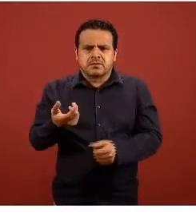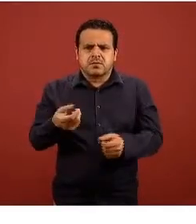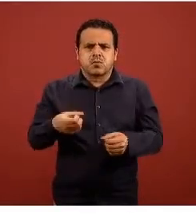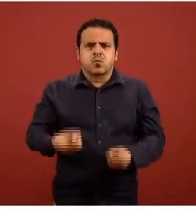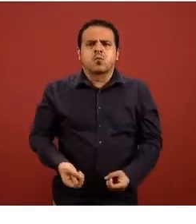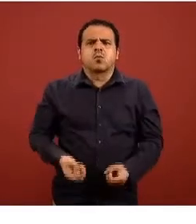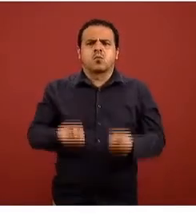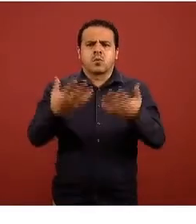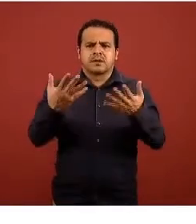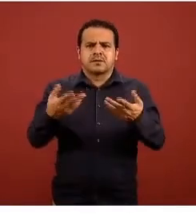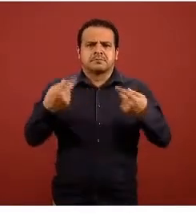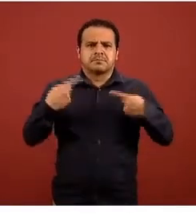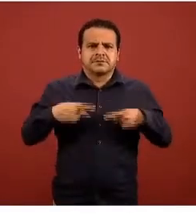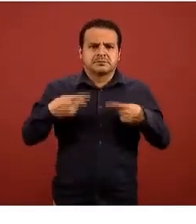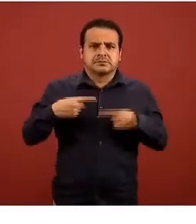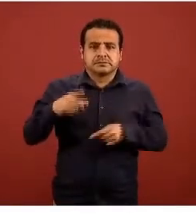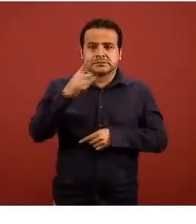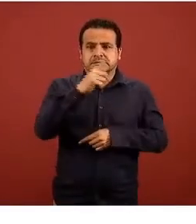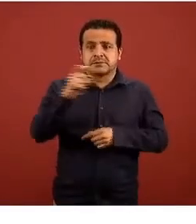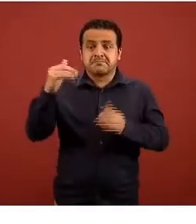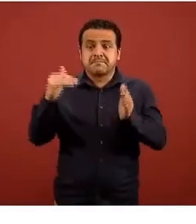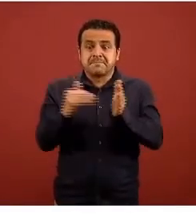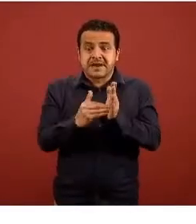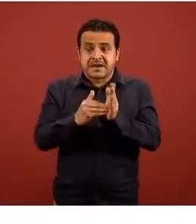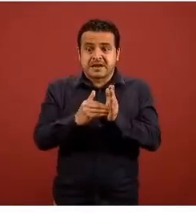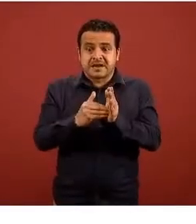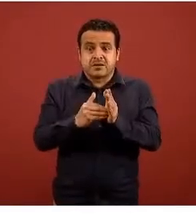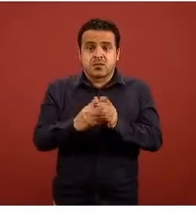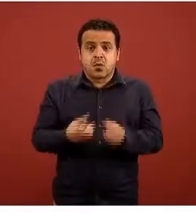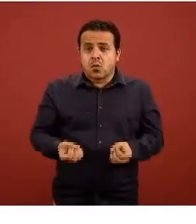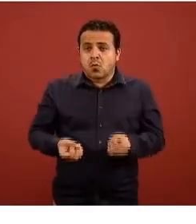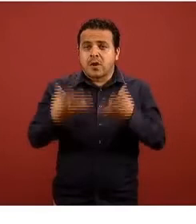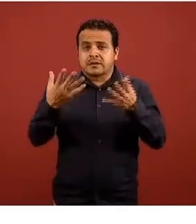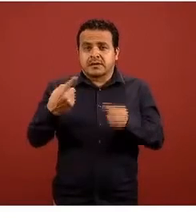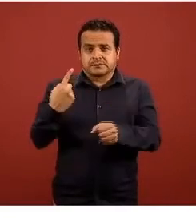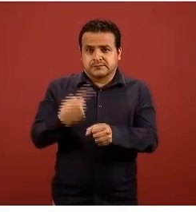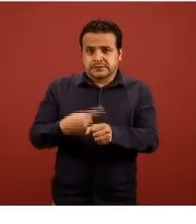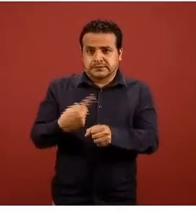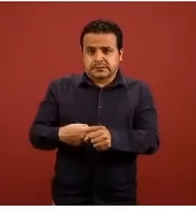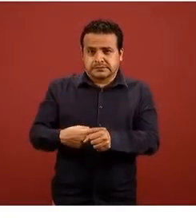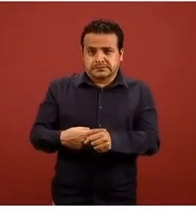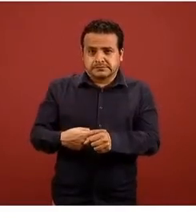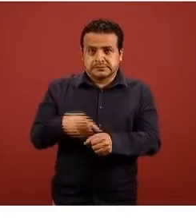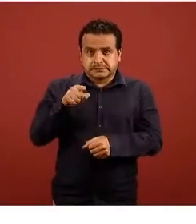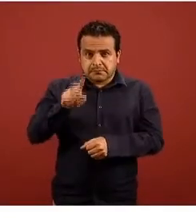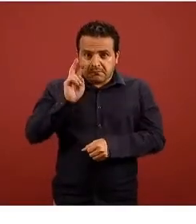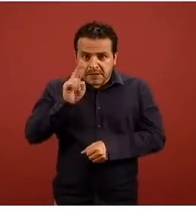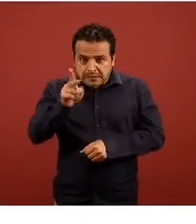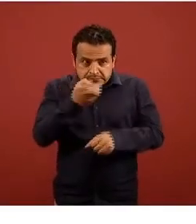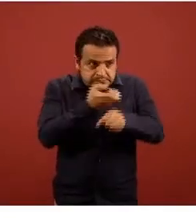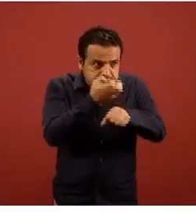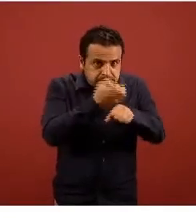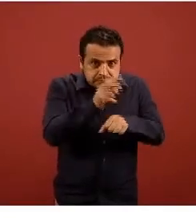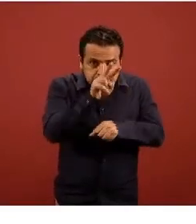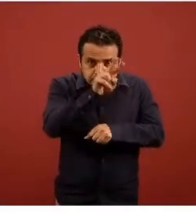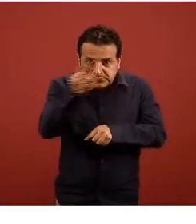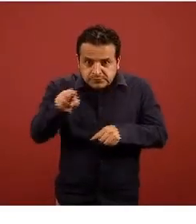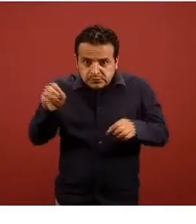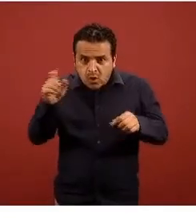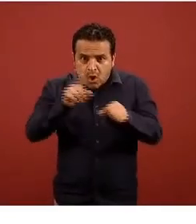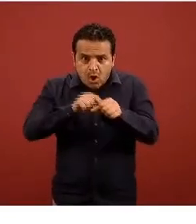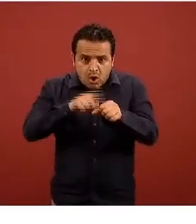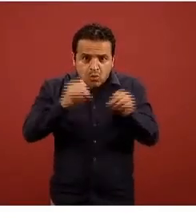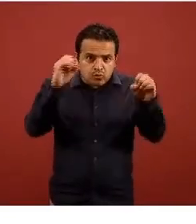100 mil habitantes las coloraciones más oscuras y esto si nos permite hacer realmente una comparación entre entidades